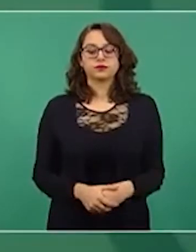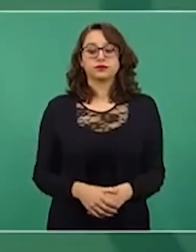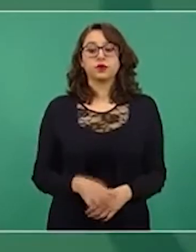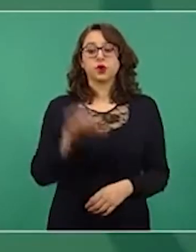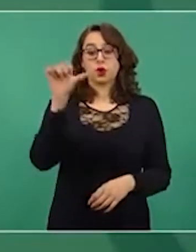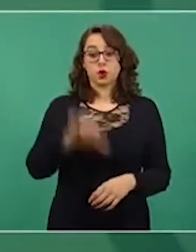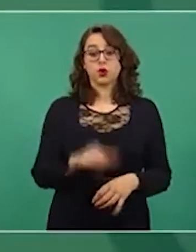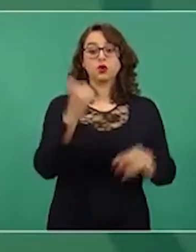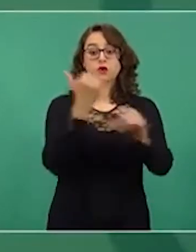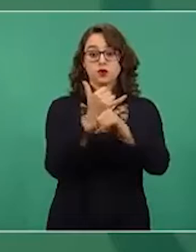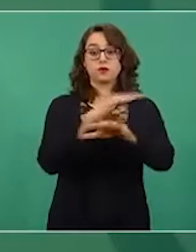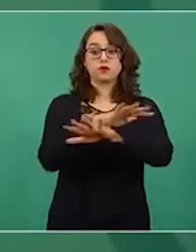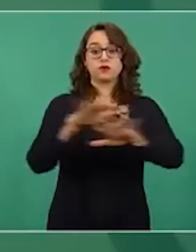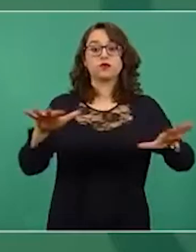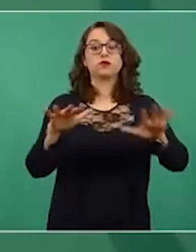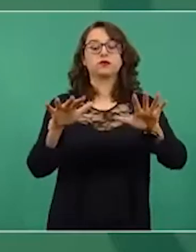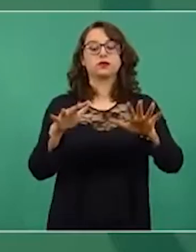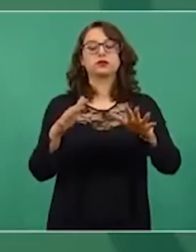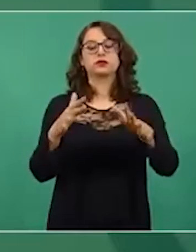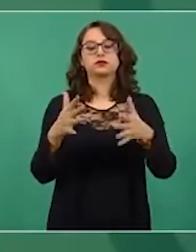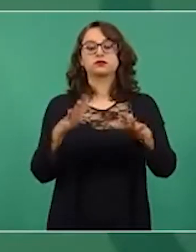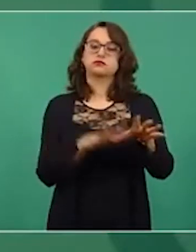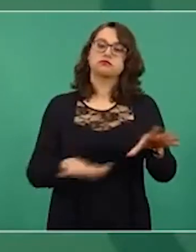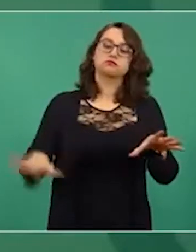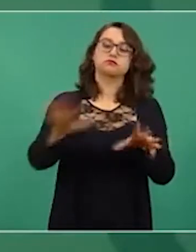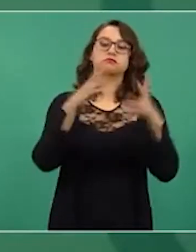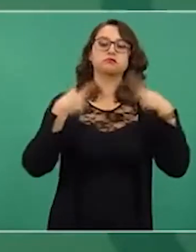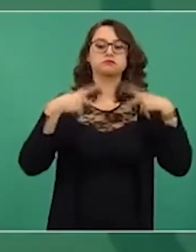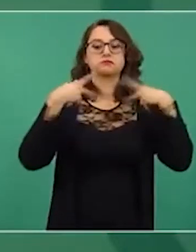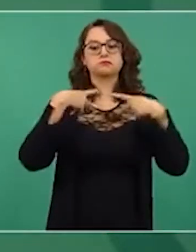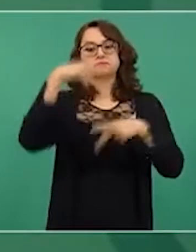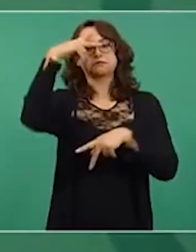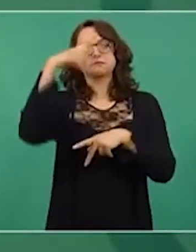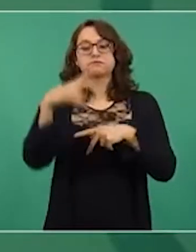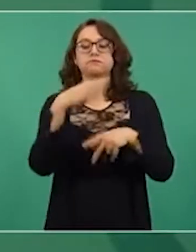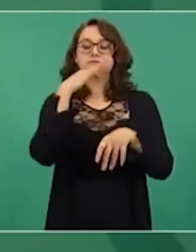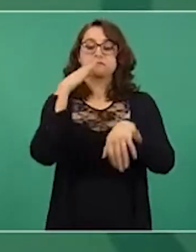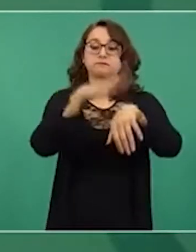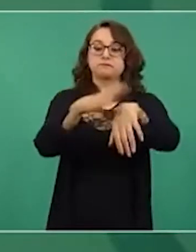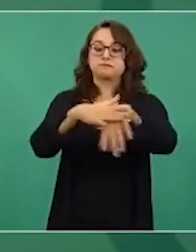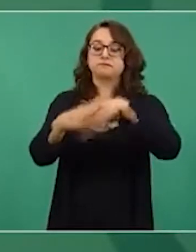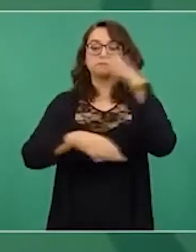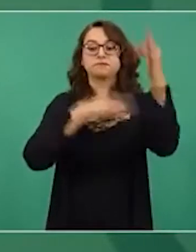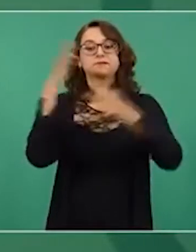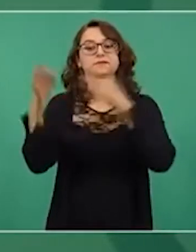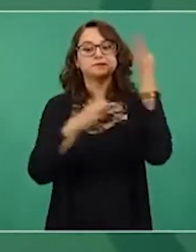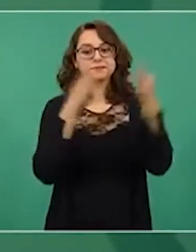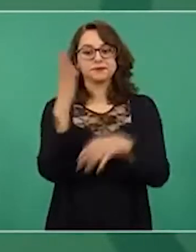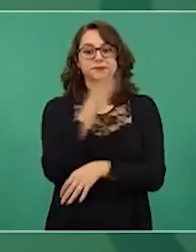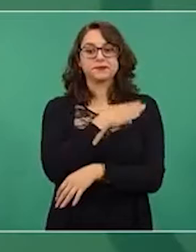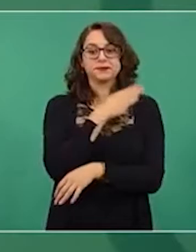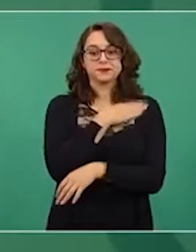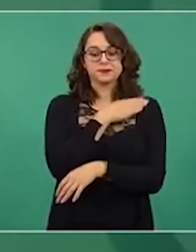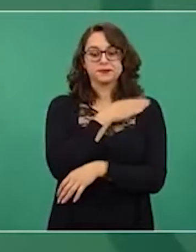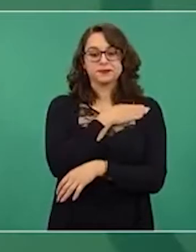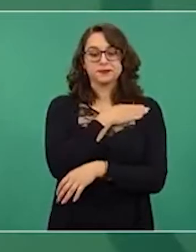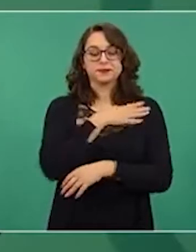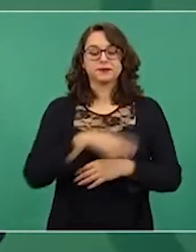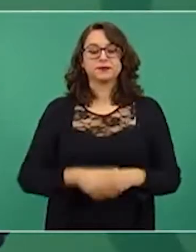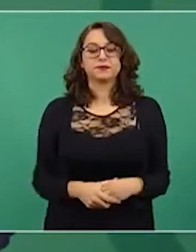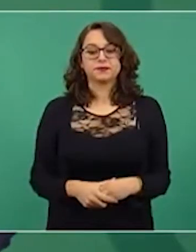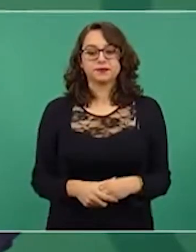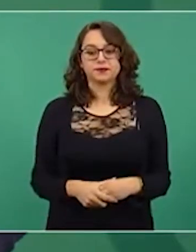sobre una buena noticia, se